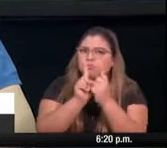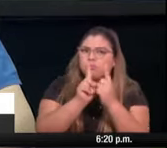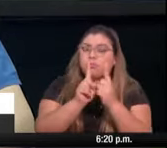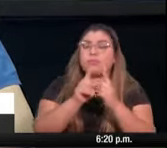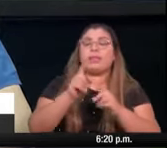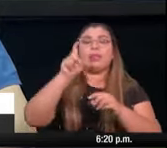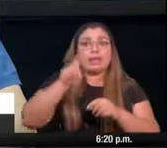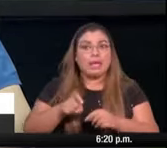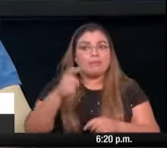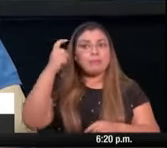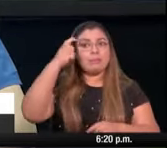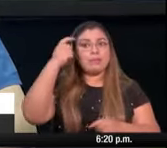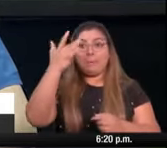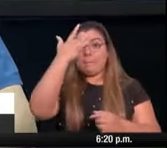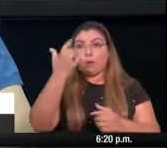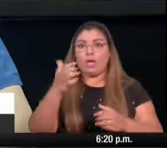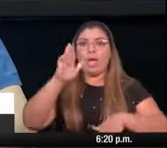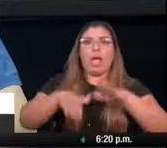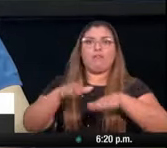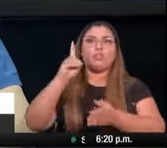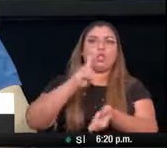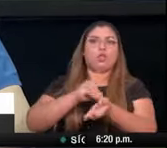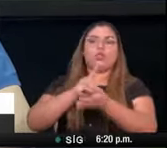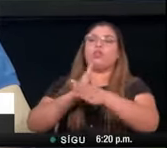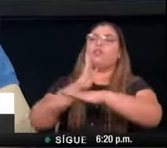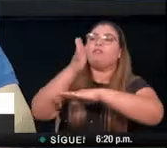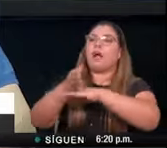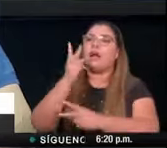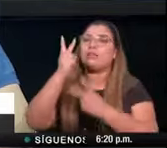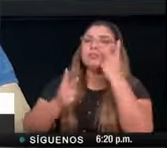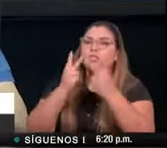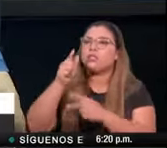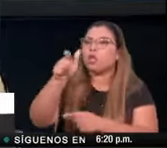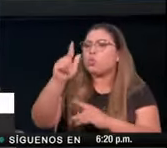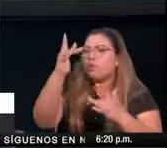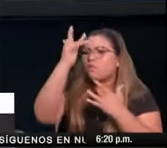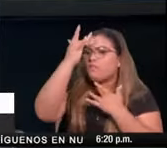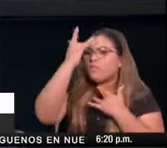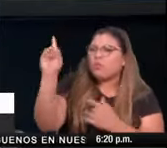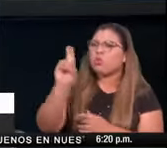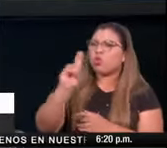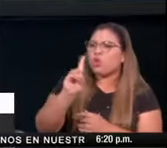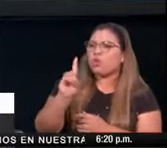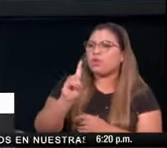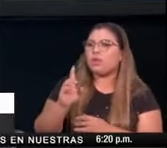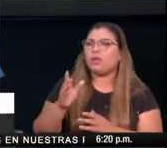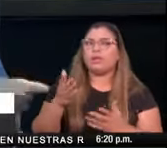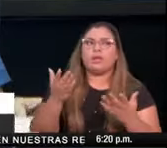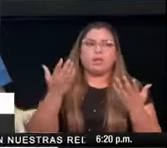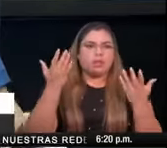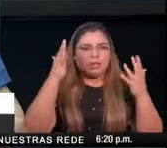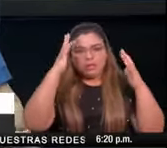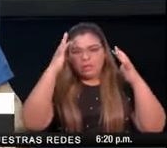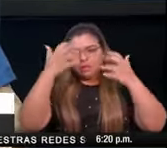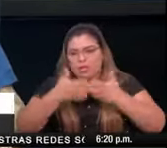hacen el interrogatorio y eso nos permite poder encontrar otros contactos